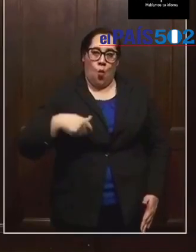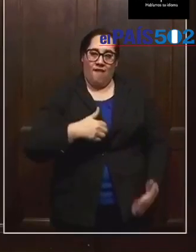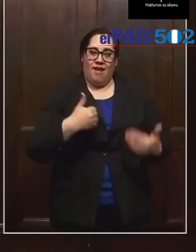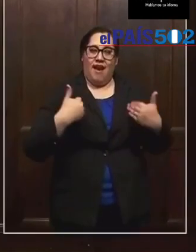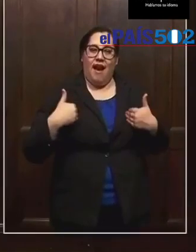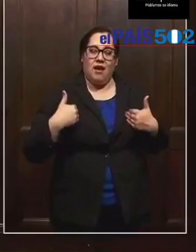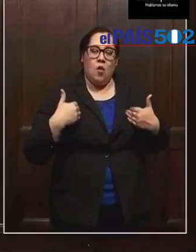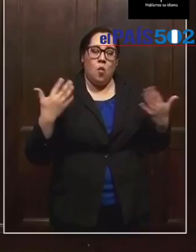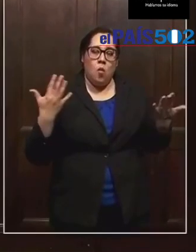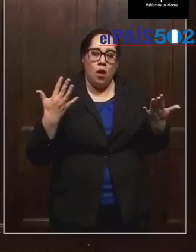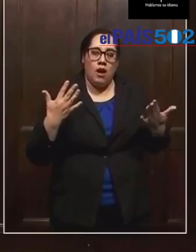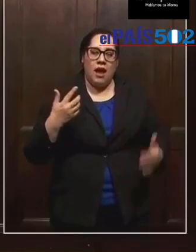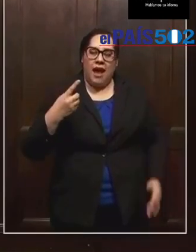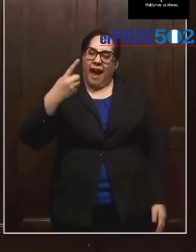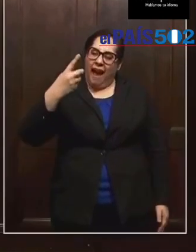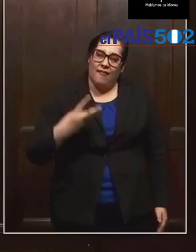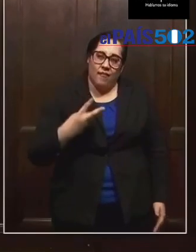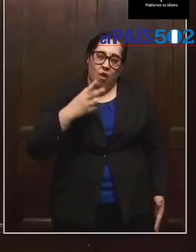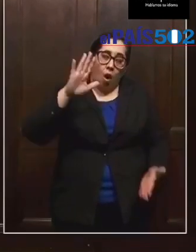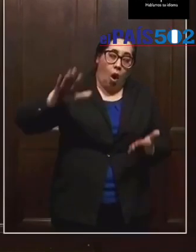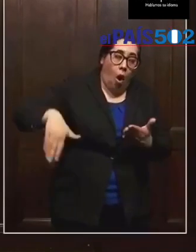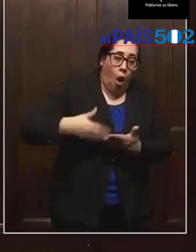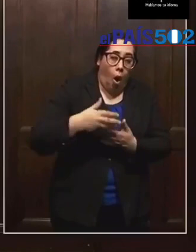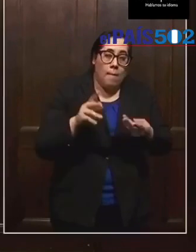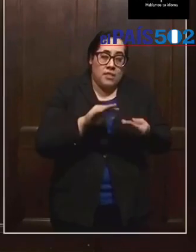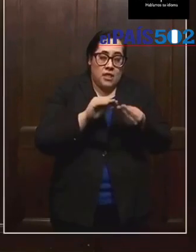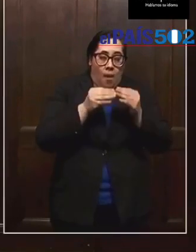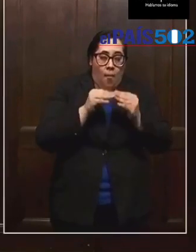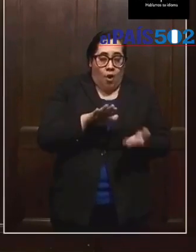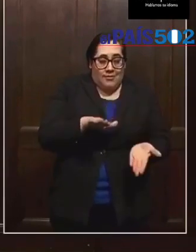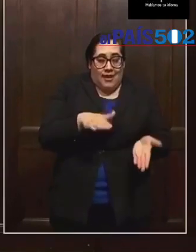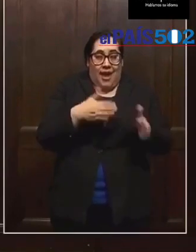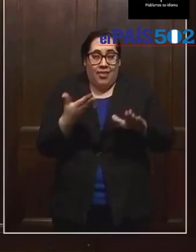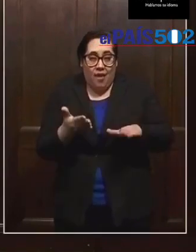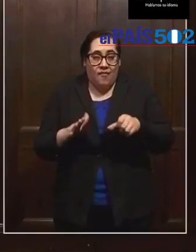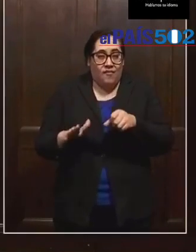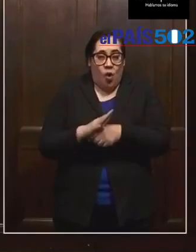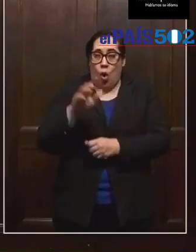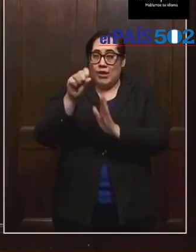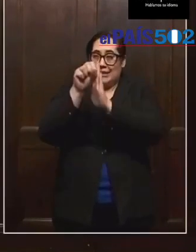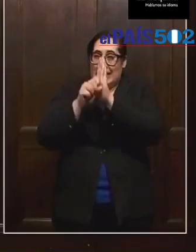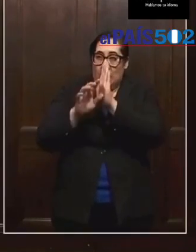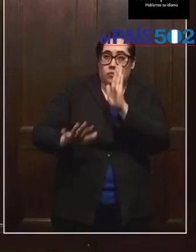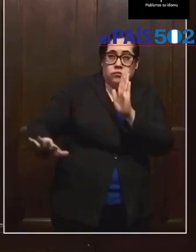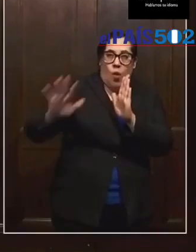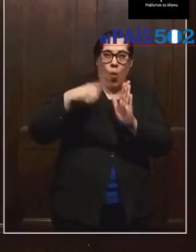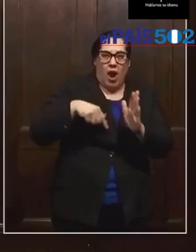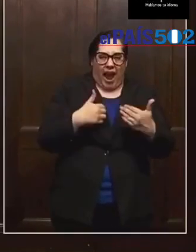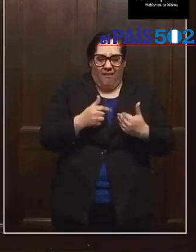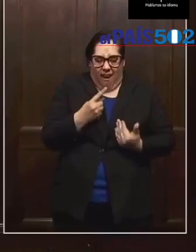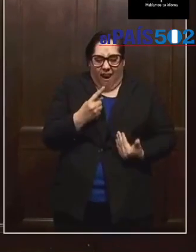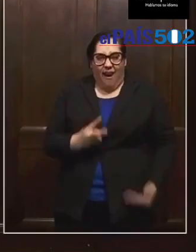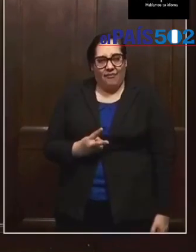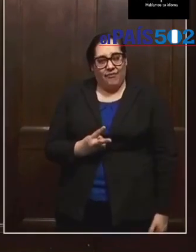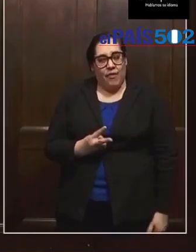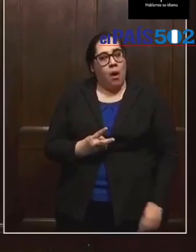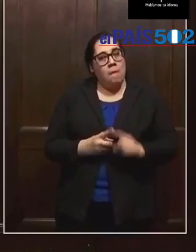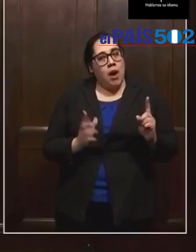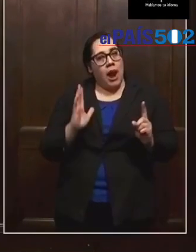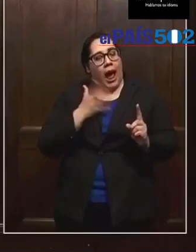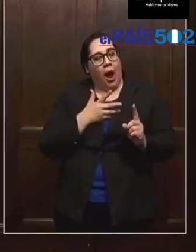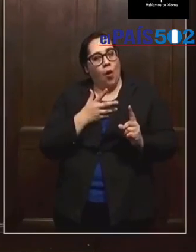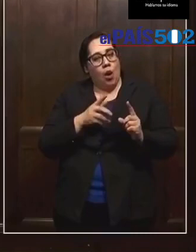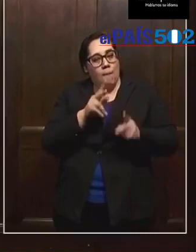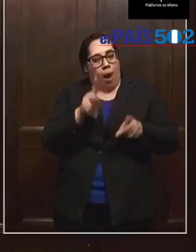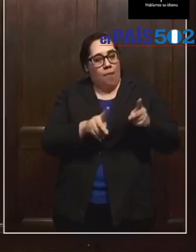de los fallecieros en el estado y solamente tenemos un cuarto